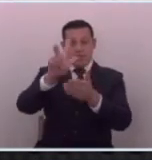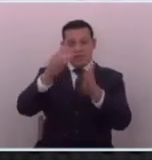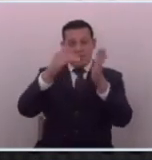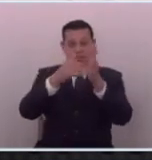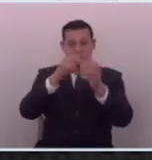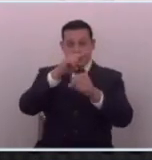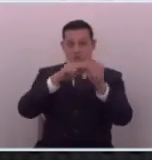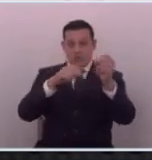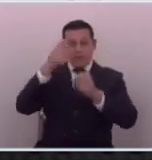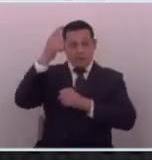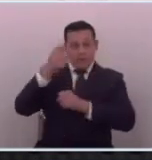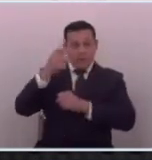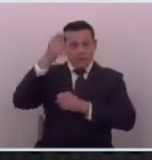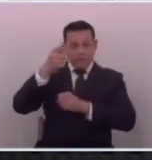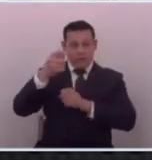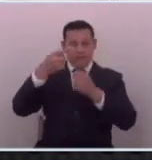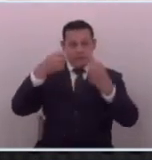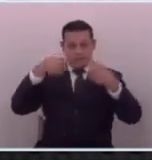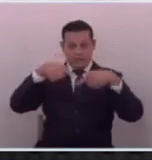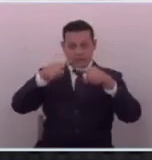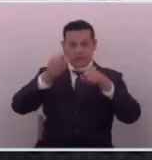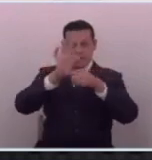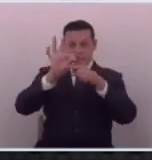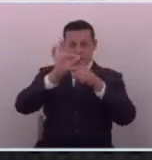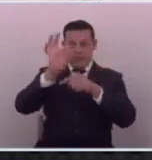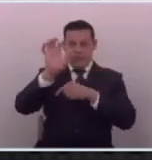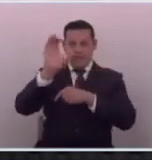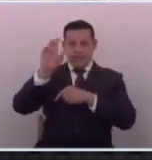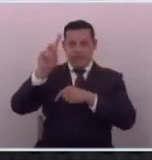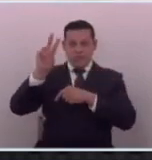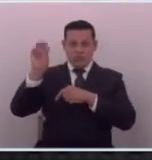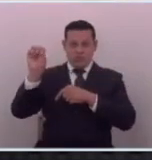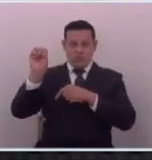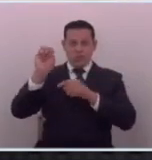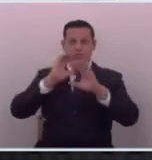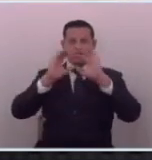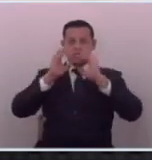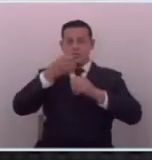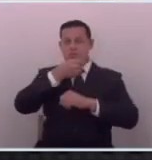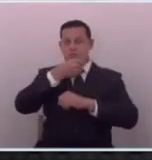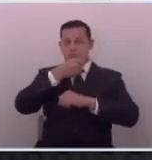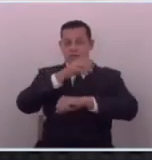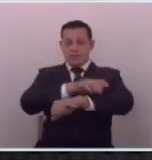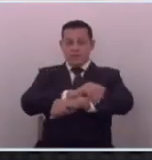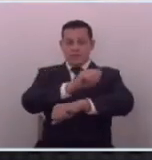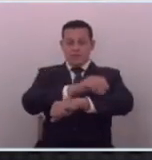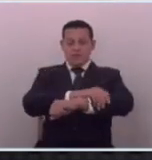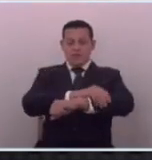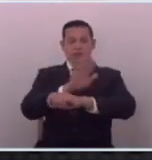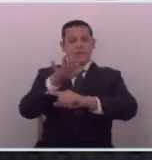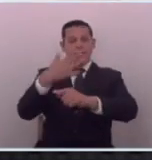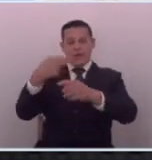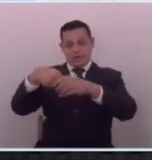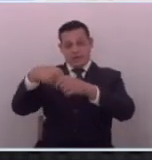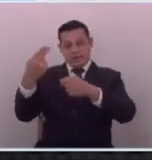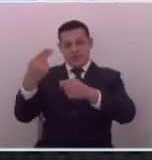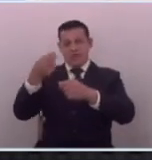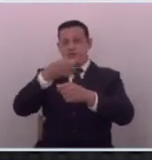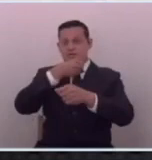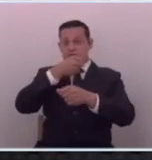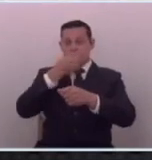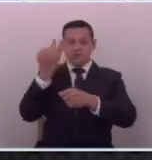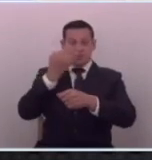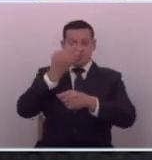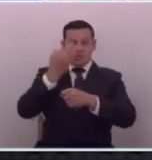mil pesos mensuales por mantener factum y tenerlo de periodista mascota para que le sacara las notas que